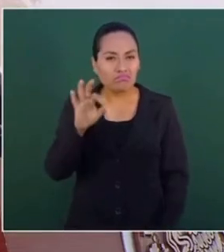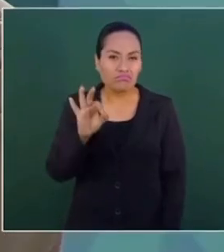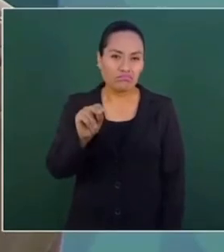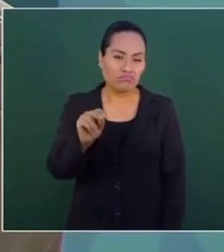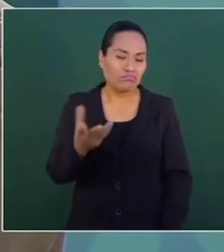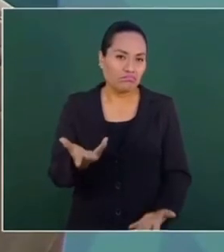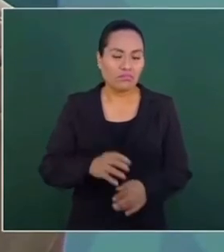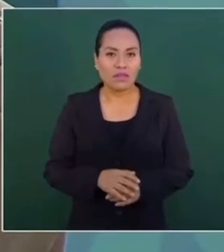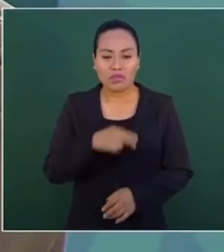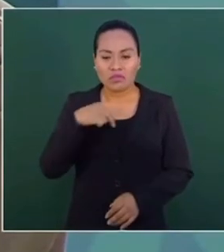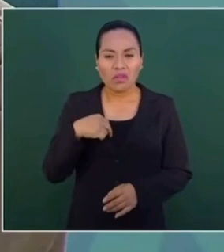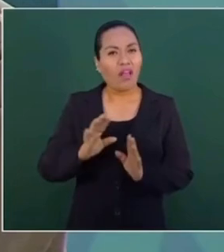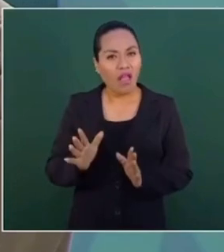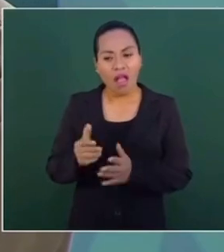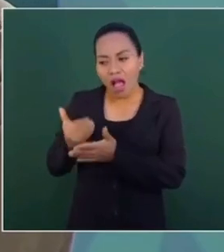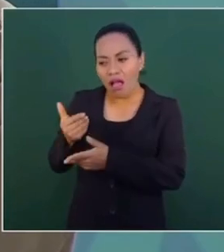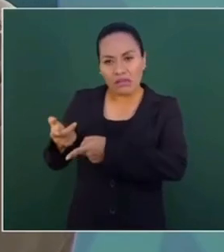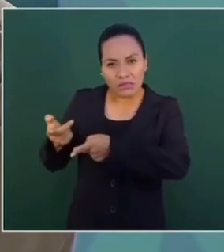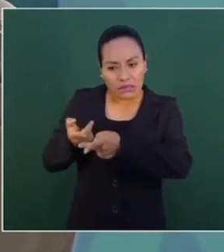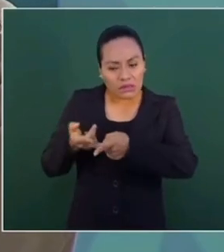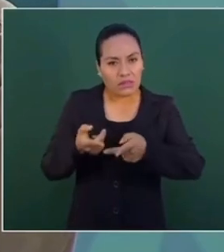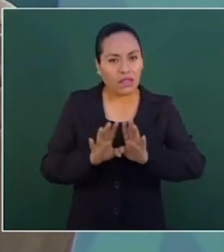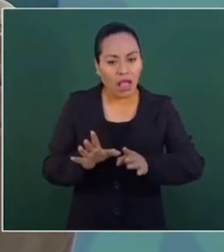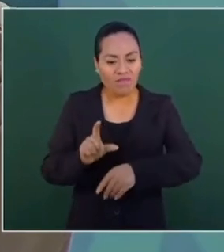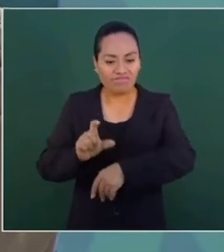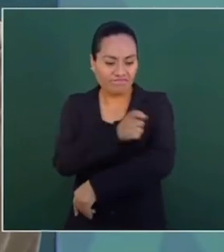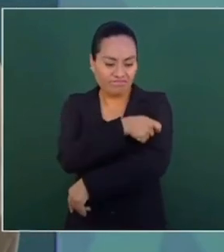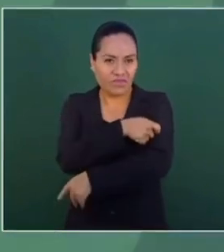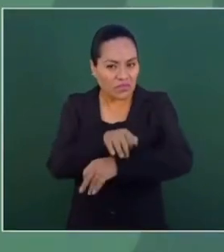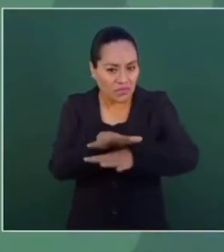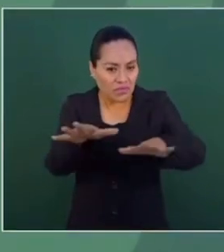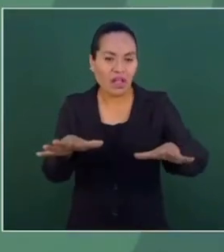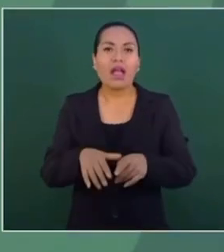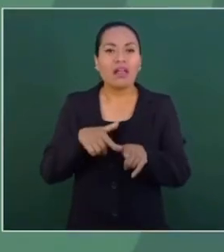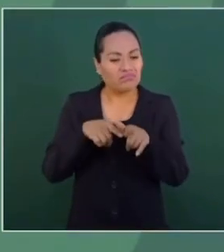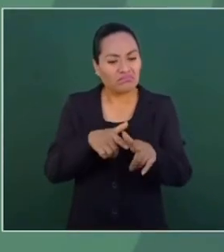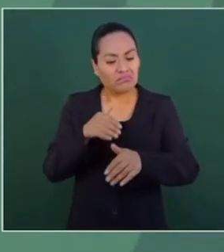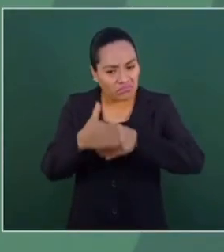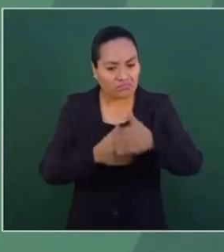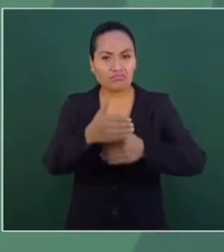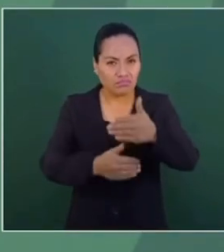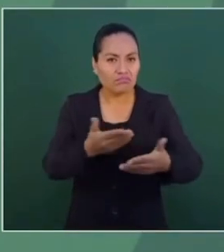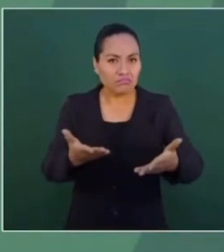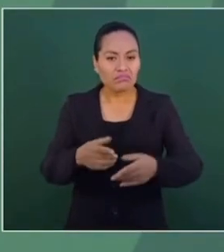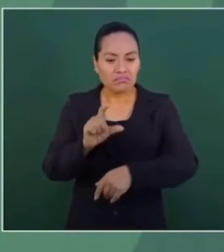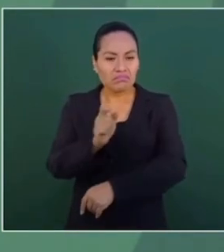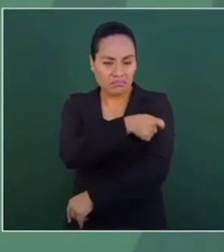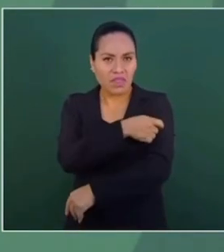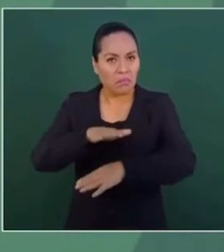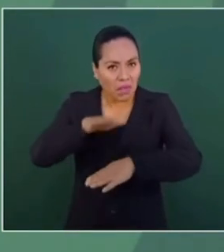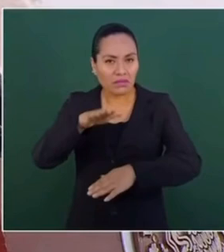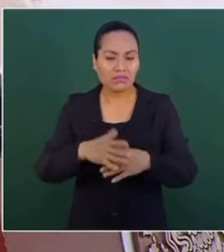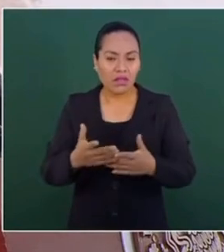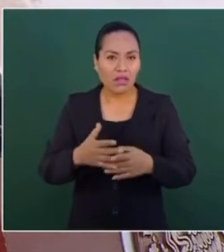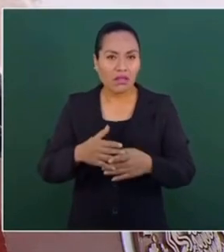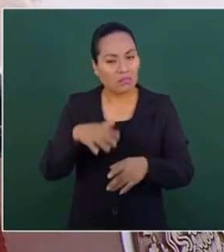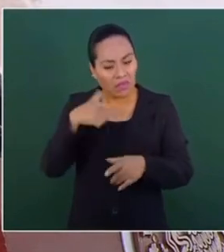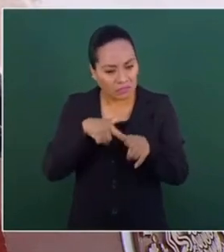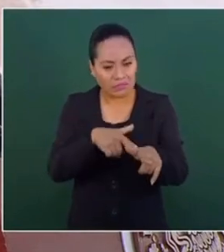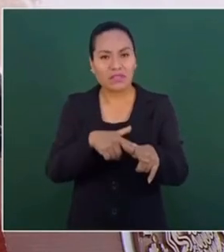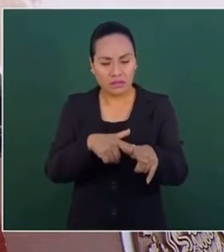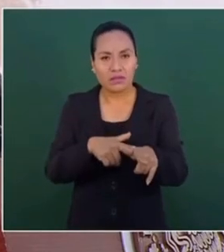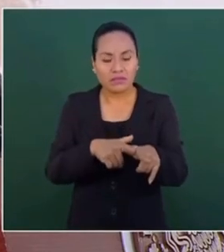Pensamos que nosotros hemos avanzado mucho en la vacunación y que seguimos vacunando y vamos a intensificar todo el programa de